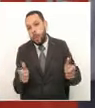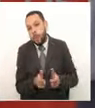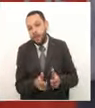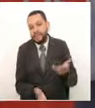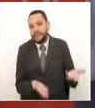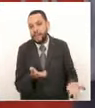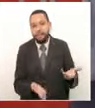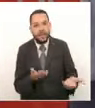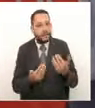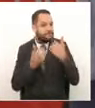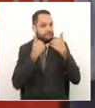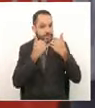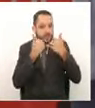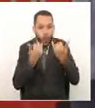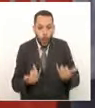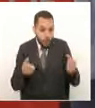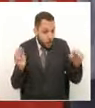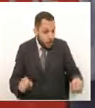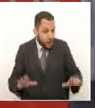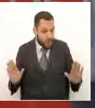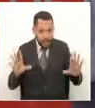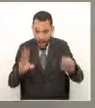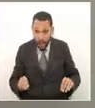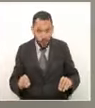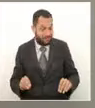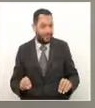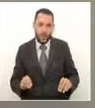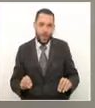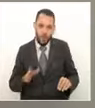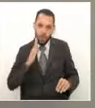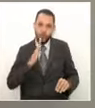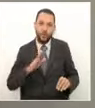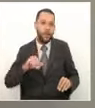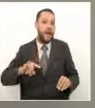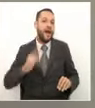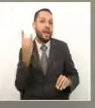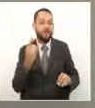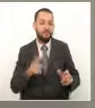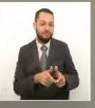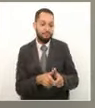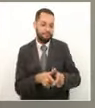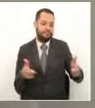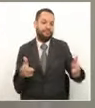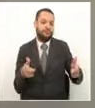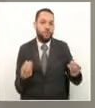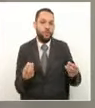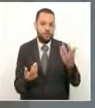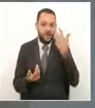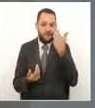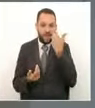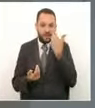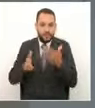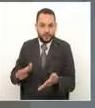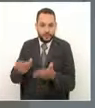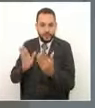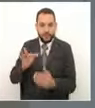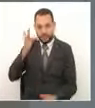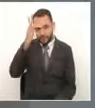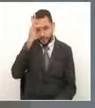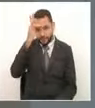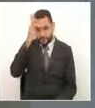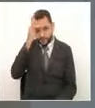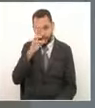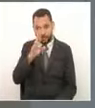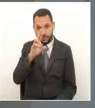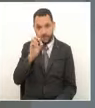incrementando y que todavía puede ocurrir porque esto no ha terminado y necesitamos unas instalaciones pero necesitamos seguros nosotros visitamos no solamente la clínica Los